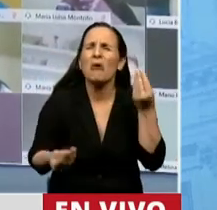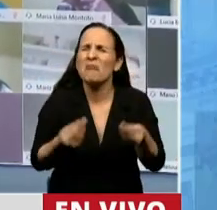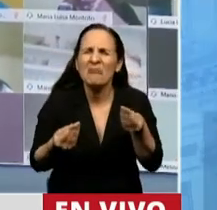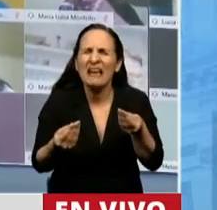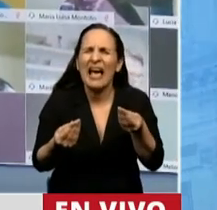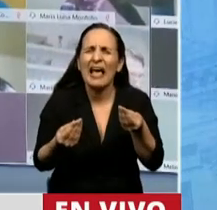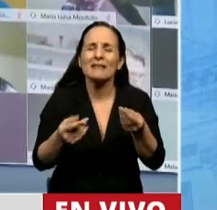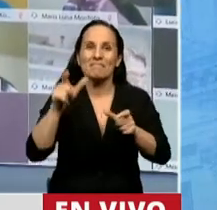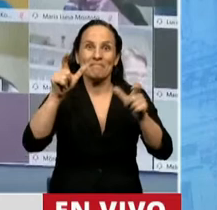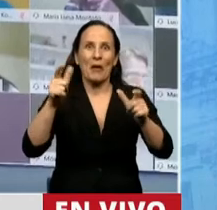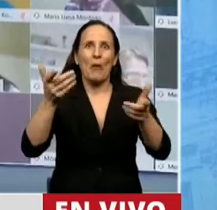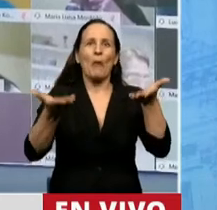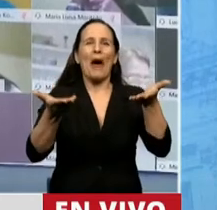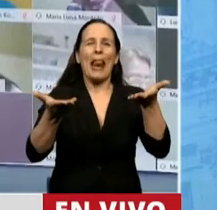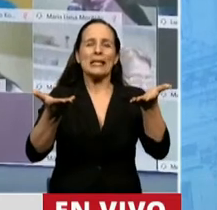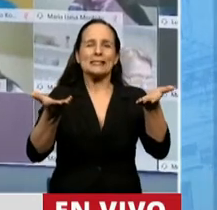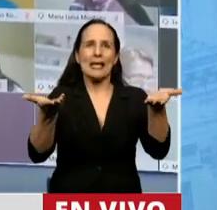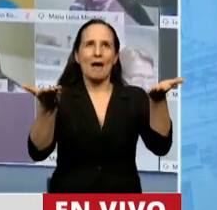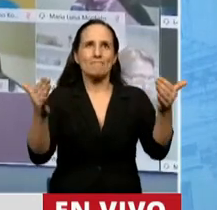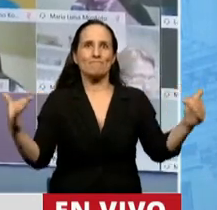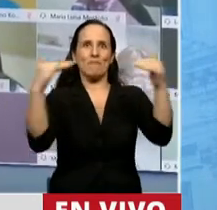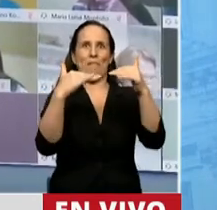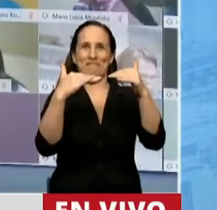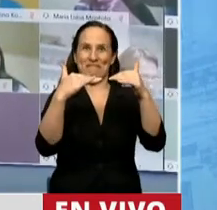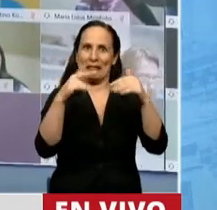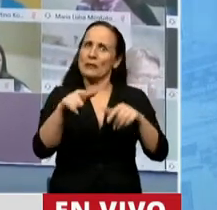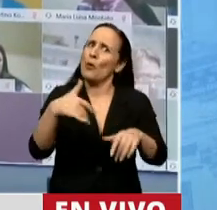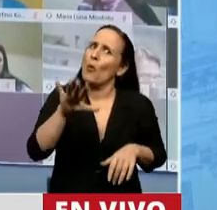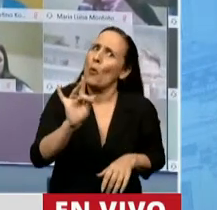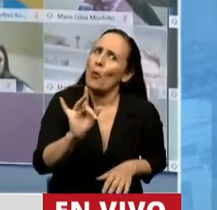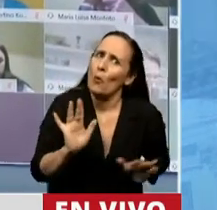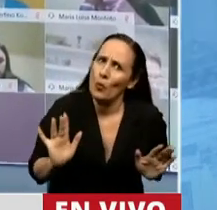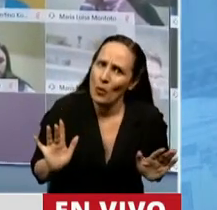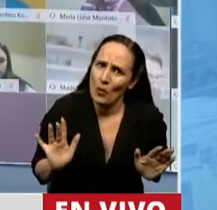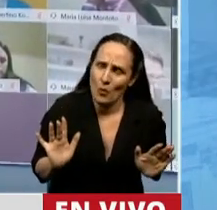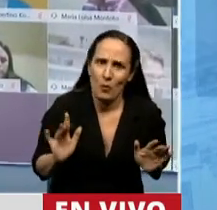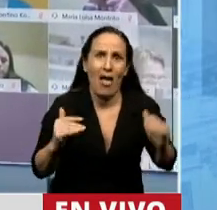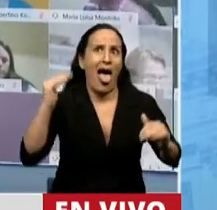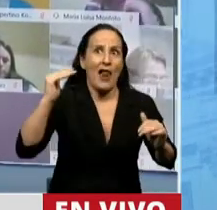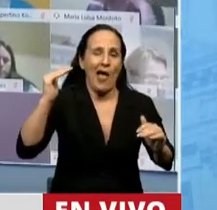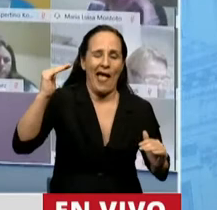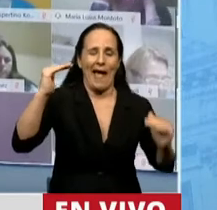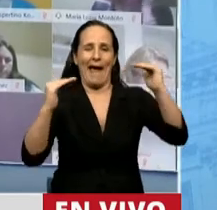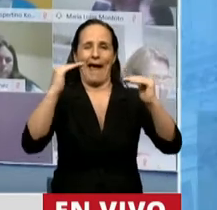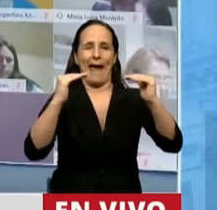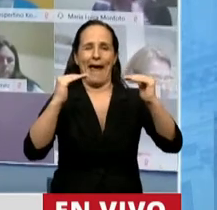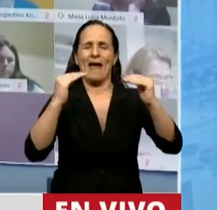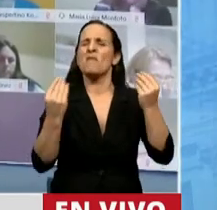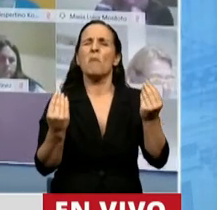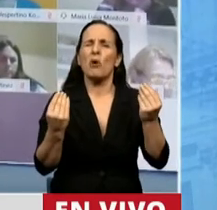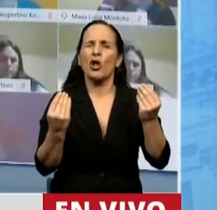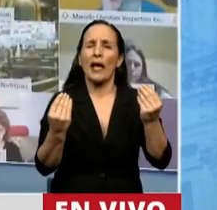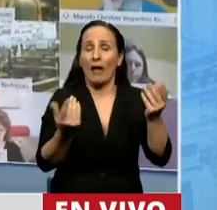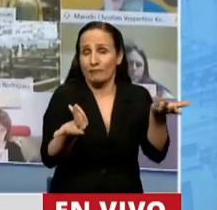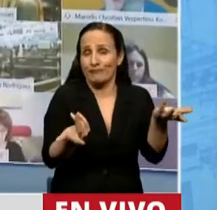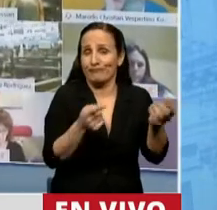hacer que el fiel de la balanza se coloque en el medio. Cuesta mucho. Y es una simetría que es muy clara, porque de un lado están los